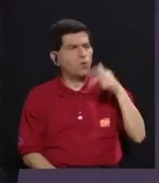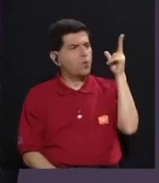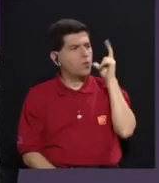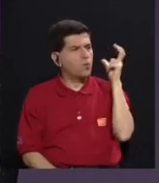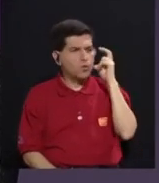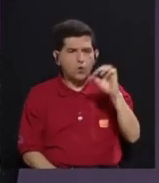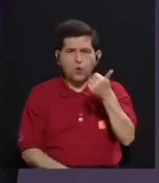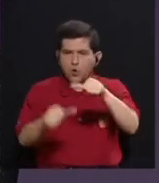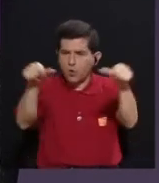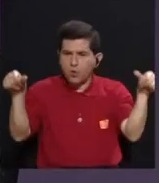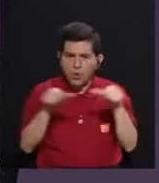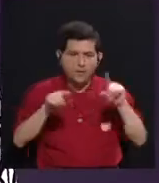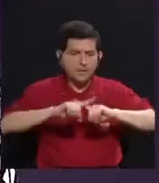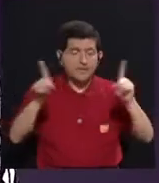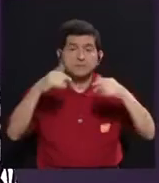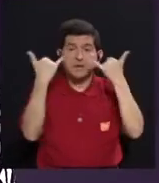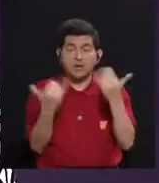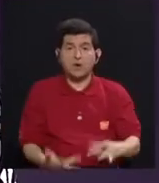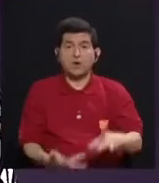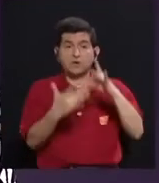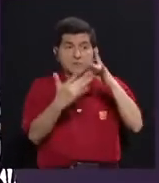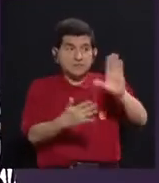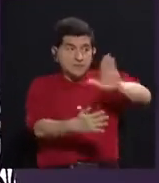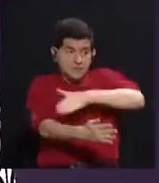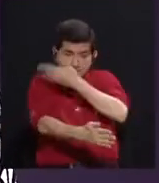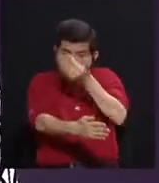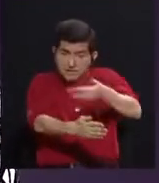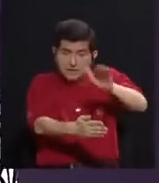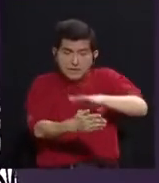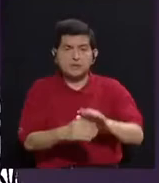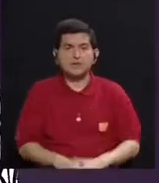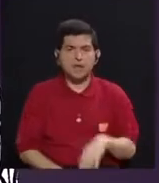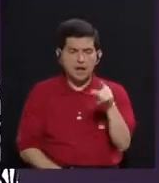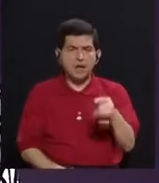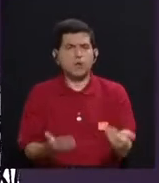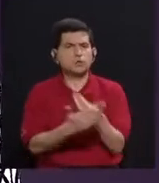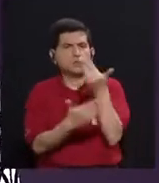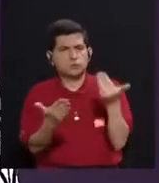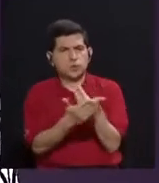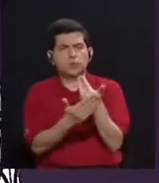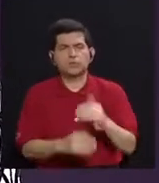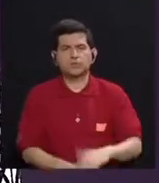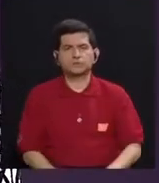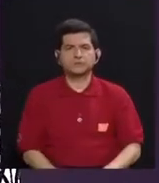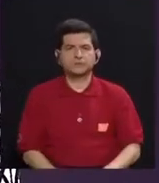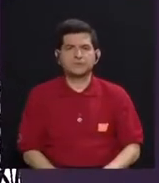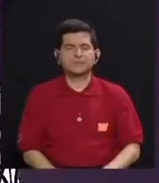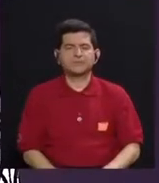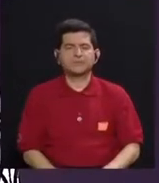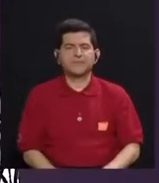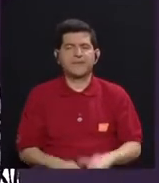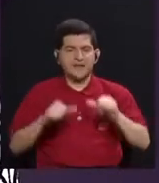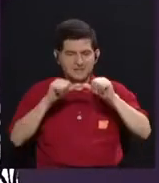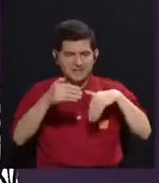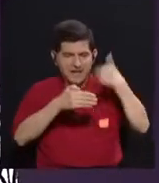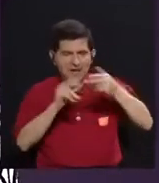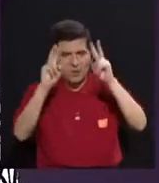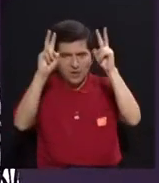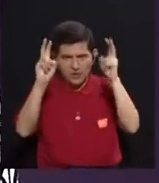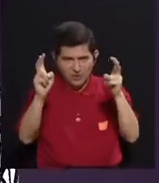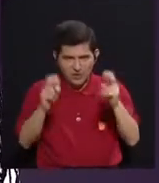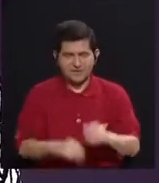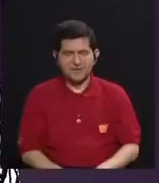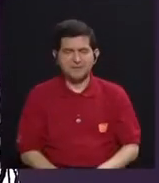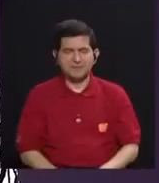otros campos, pero en este caso y en particular en la música, es muchísimo más novedoso. Vamos a volver con este tema en